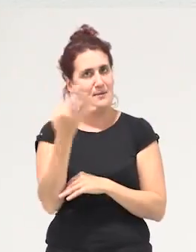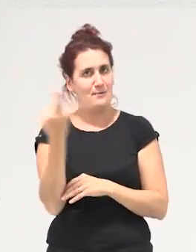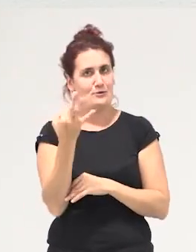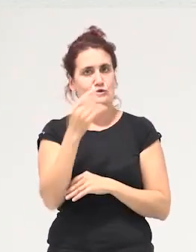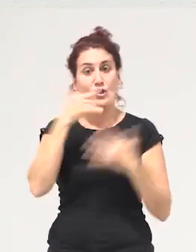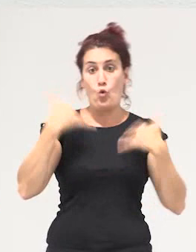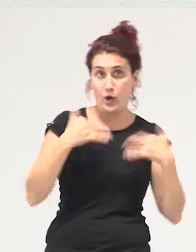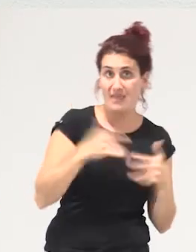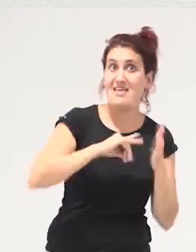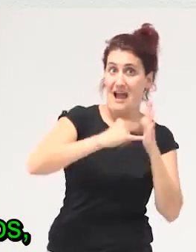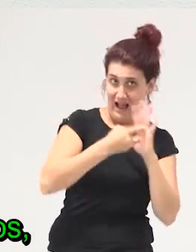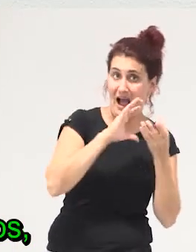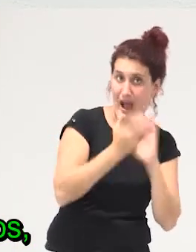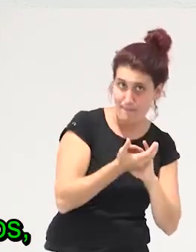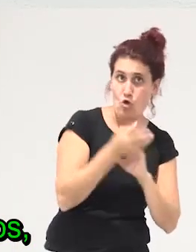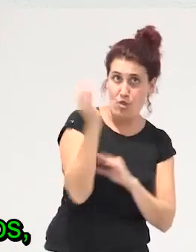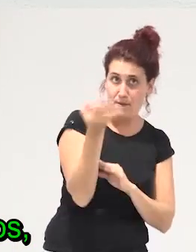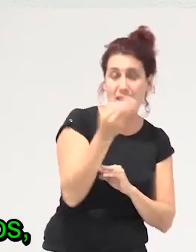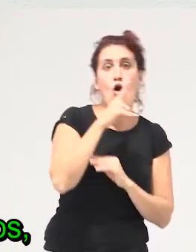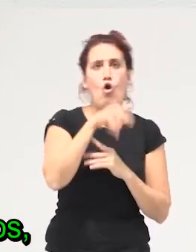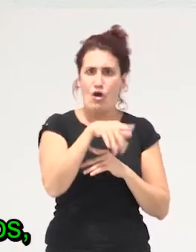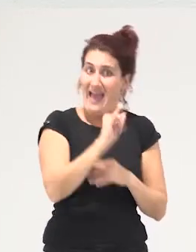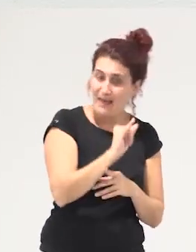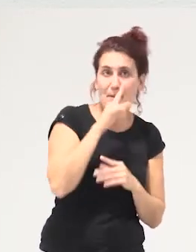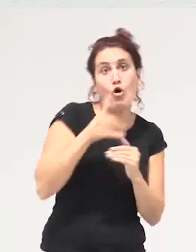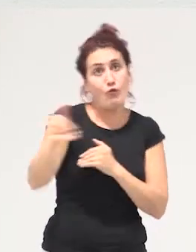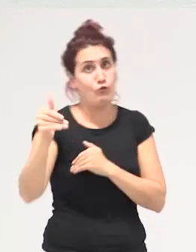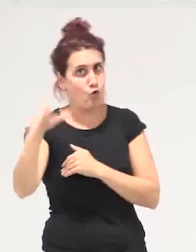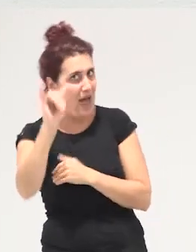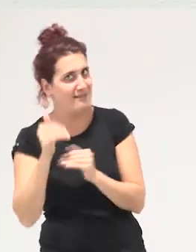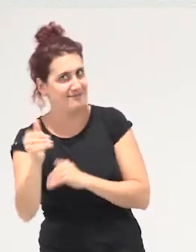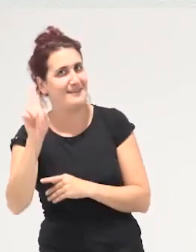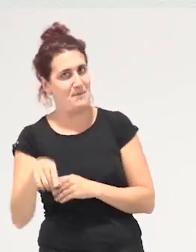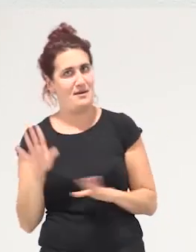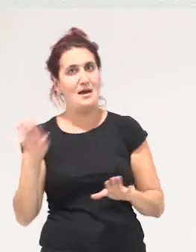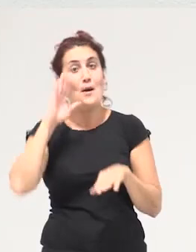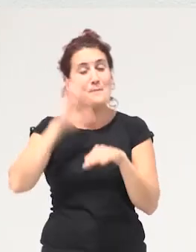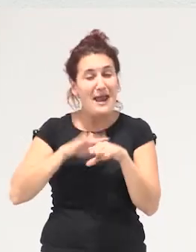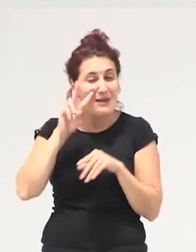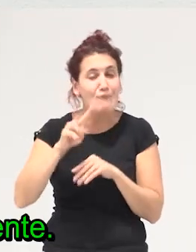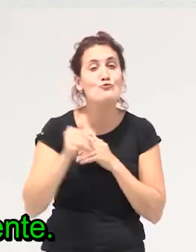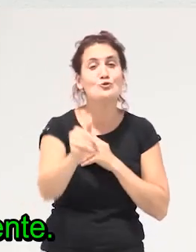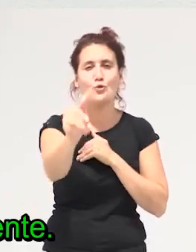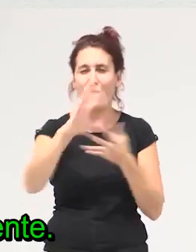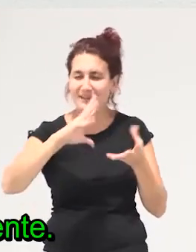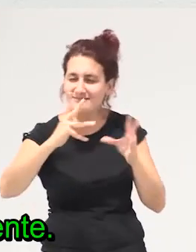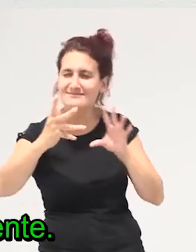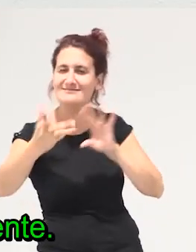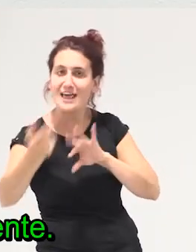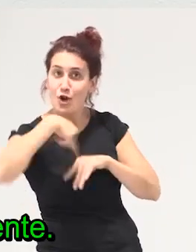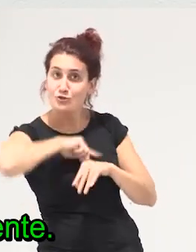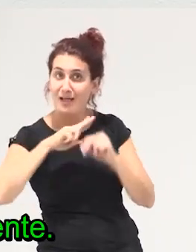urgencia y cambio sistémico con lo que hay y con lo que inventemos para ir hacia ese horizonte de transición que vayamos